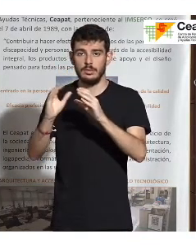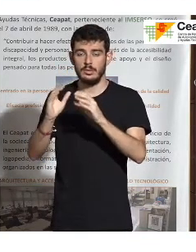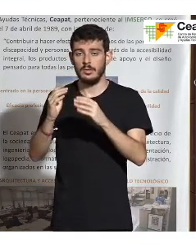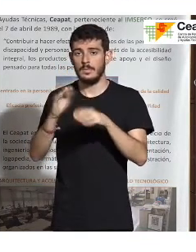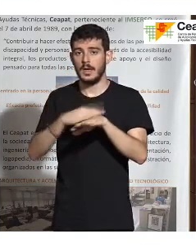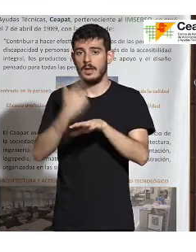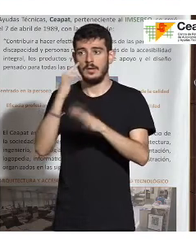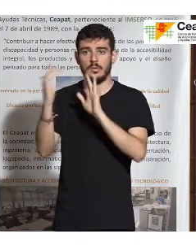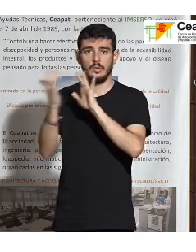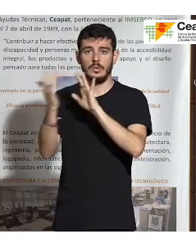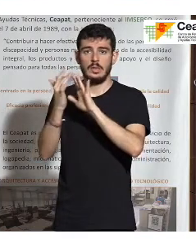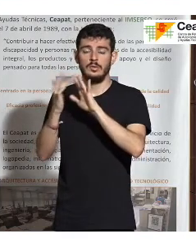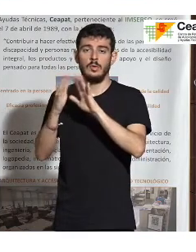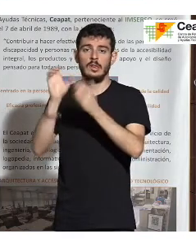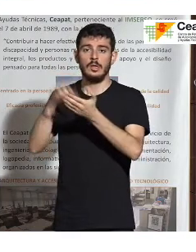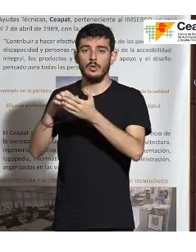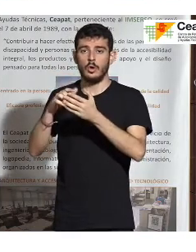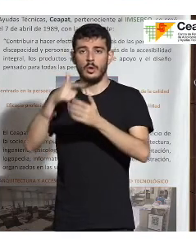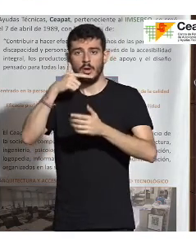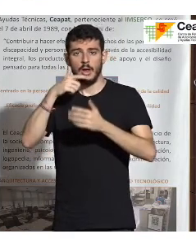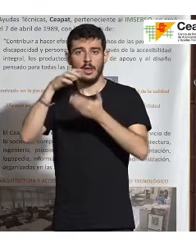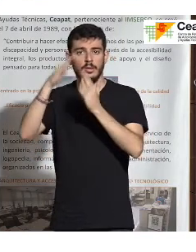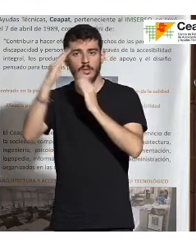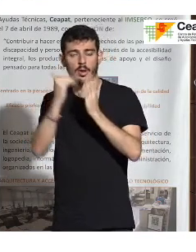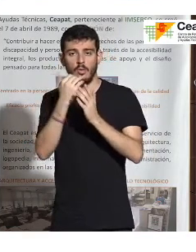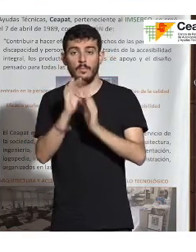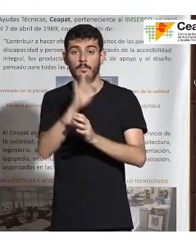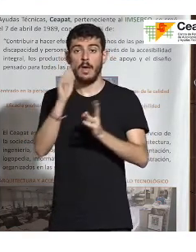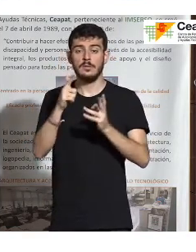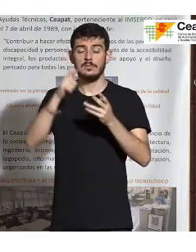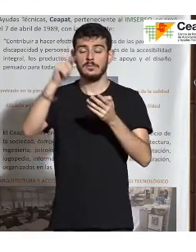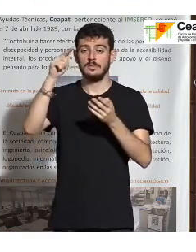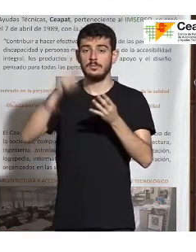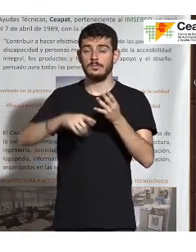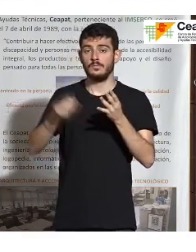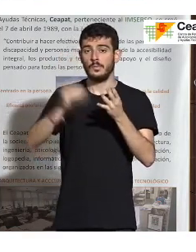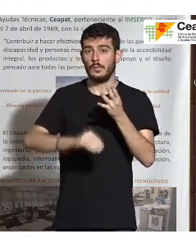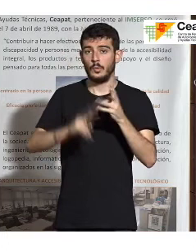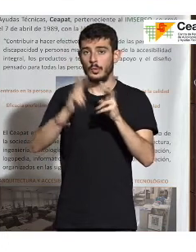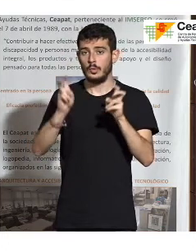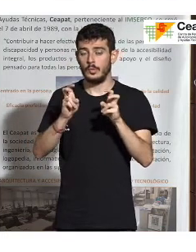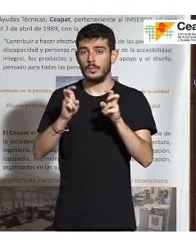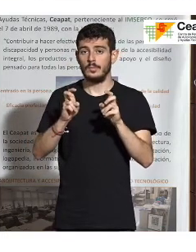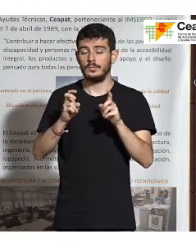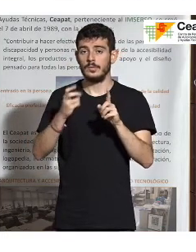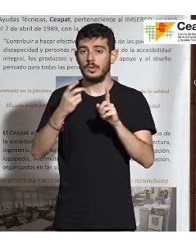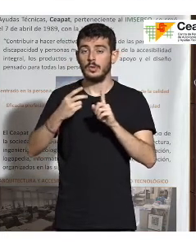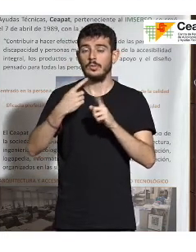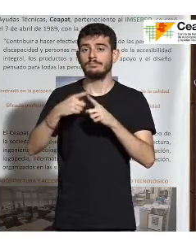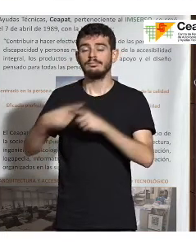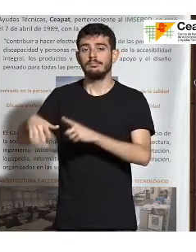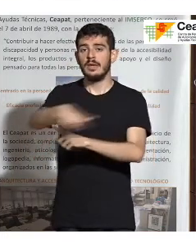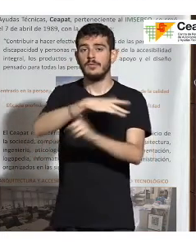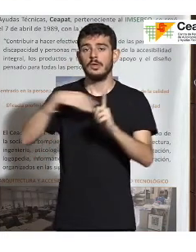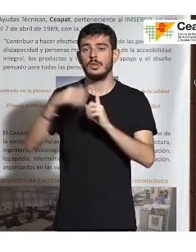para que haya un contacto con el centro de atención y ahora se ha aportado también como nuevo toda la parte de que no llamamos periféricos, dispositivos o